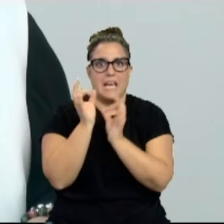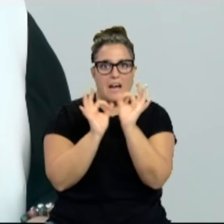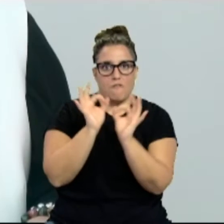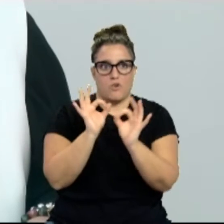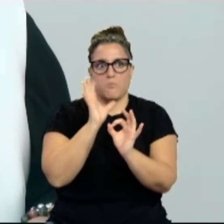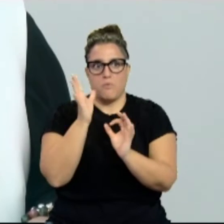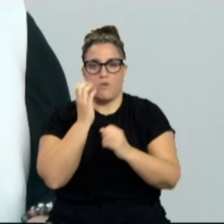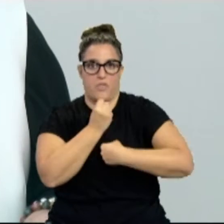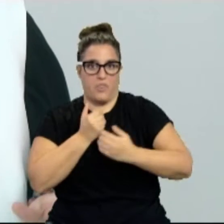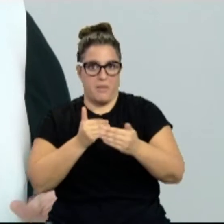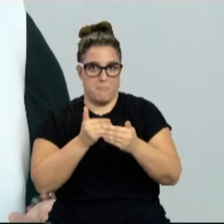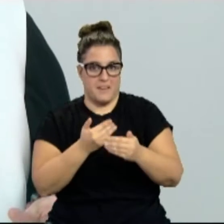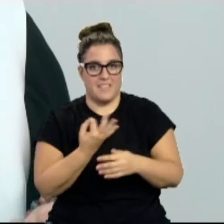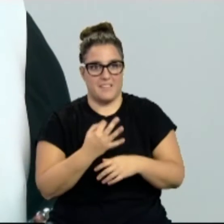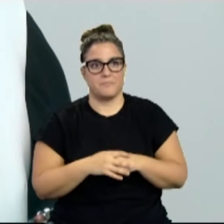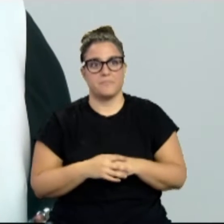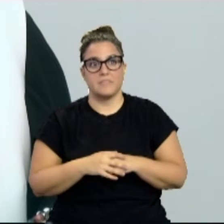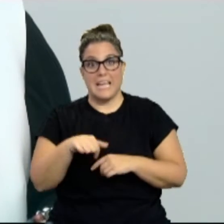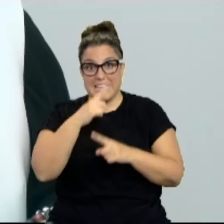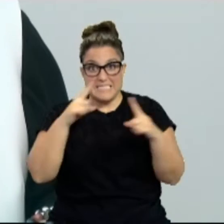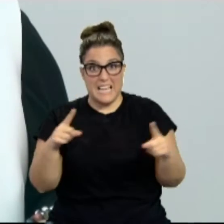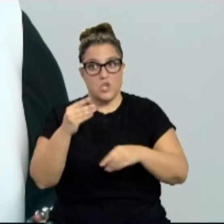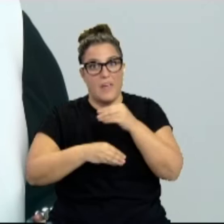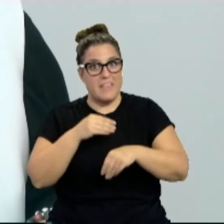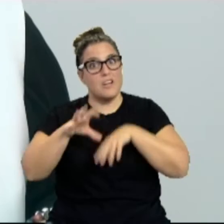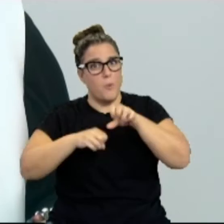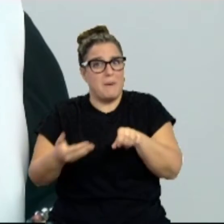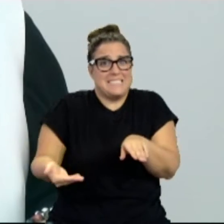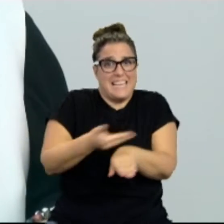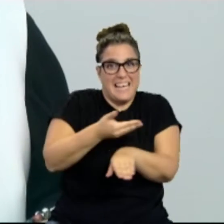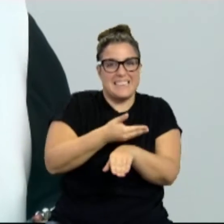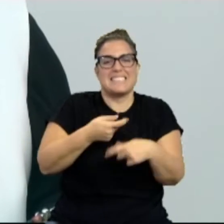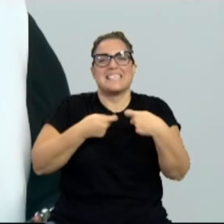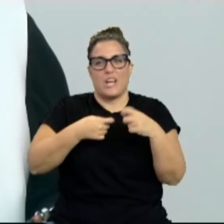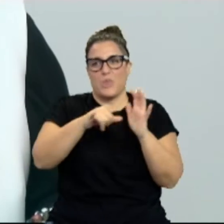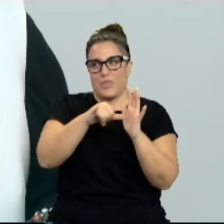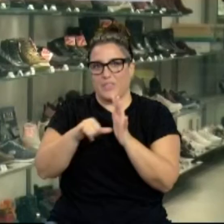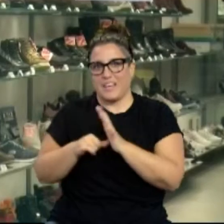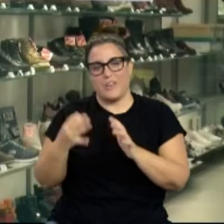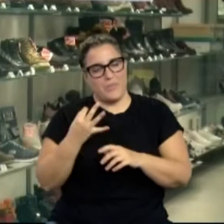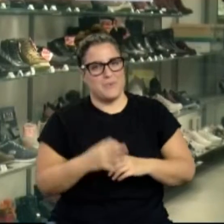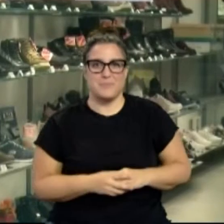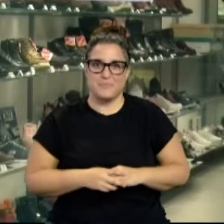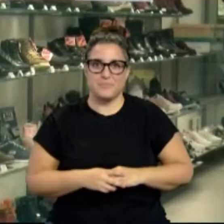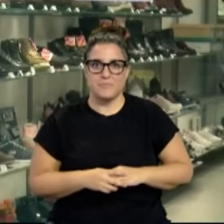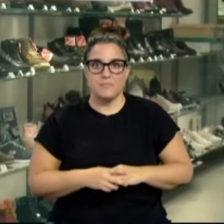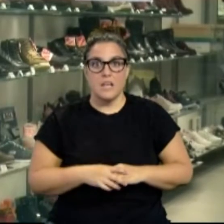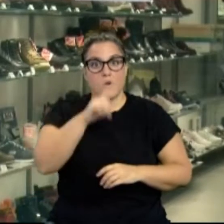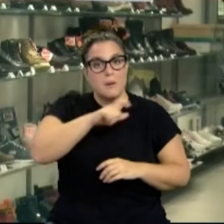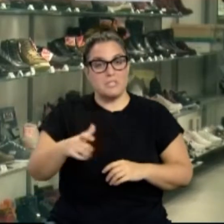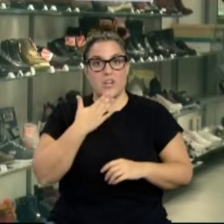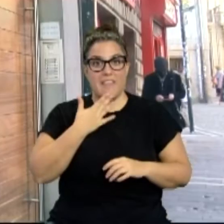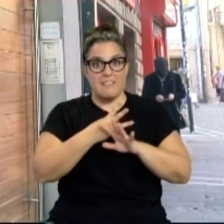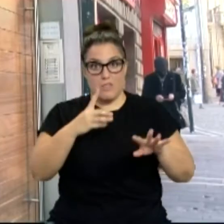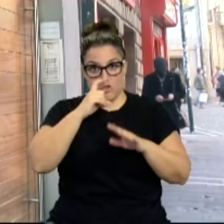este año más que nunca realice sus compras con tiempo y en los negocios locales. Cualquier persona mayor de 18